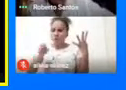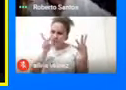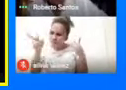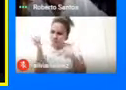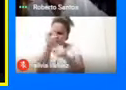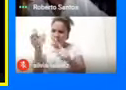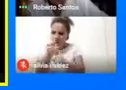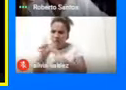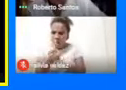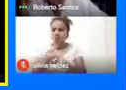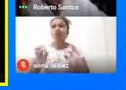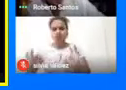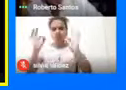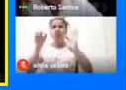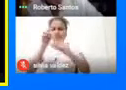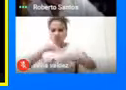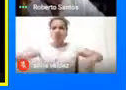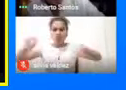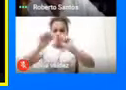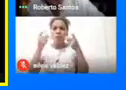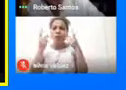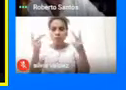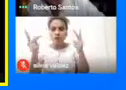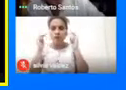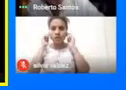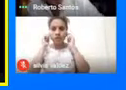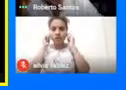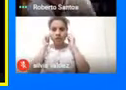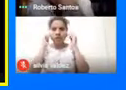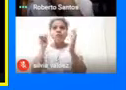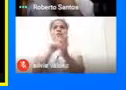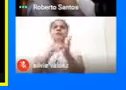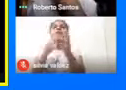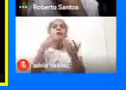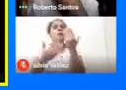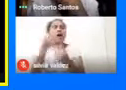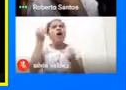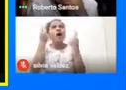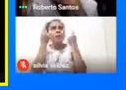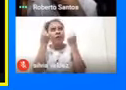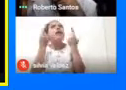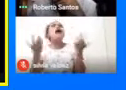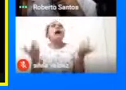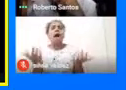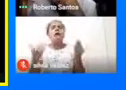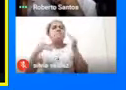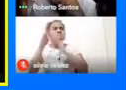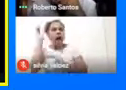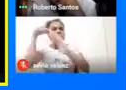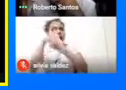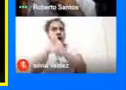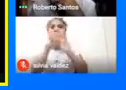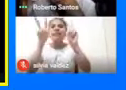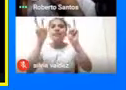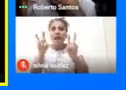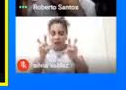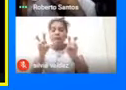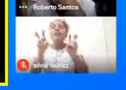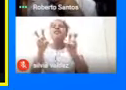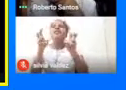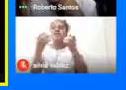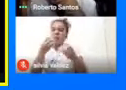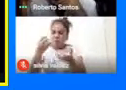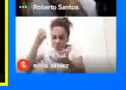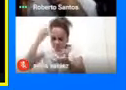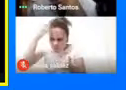Efectivamente En el territorio Y ya uno Empieza a comprender Un poco más El tema De las piedras